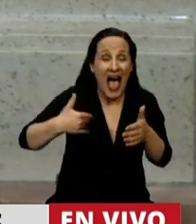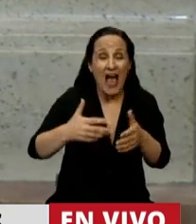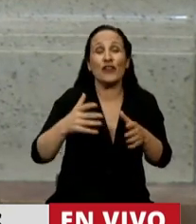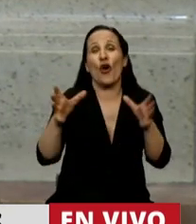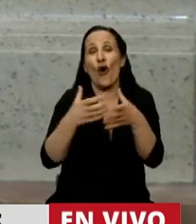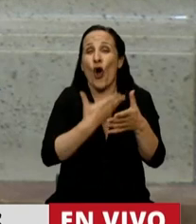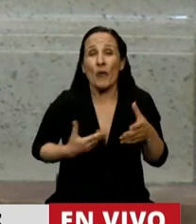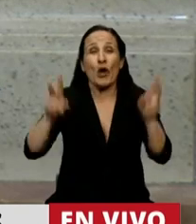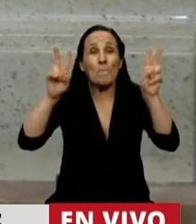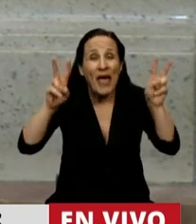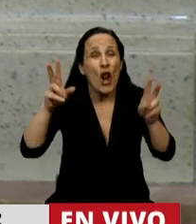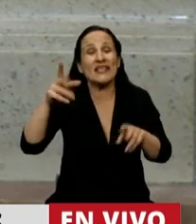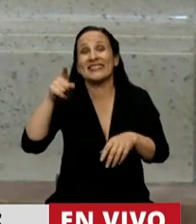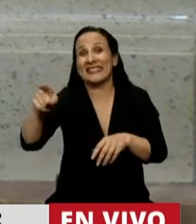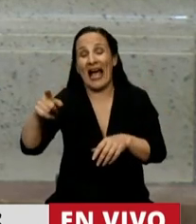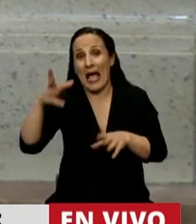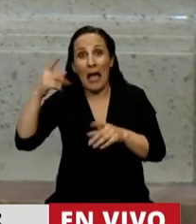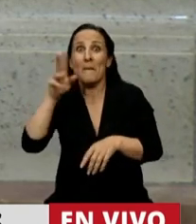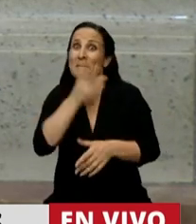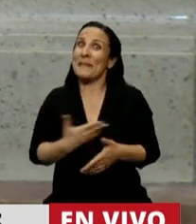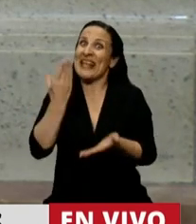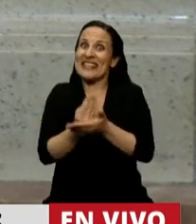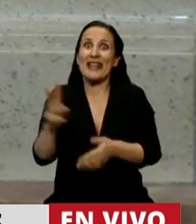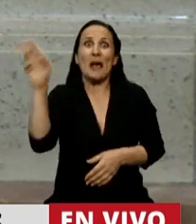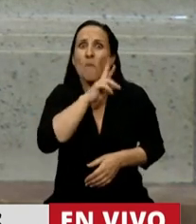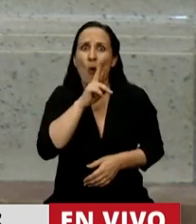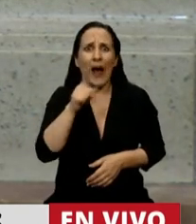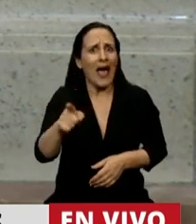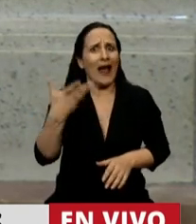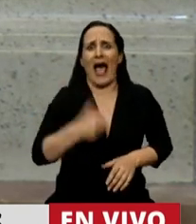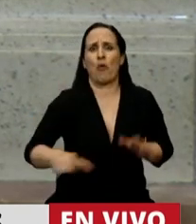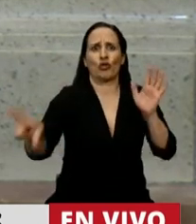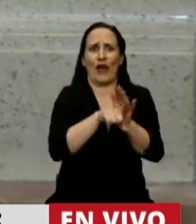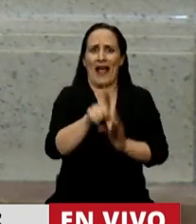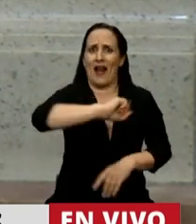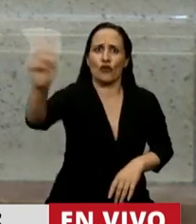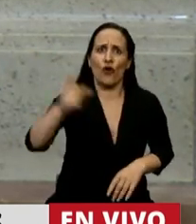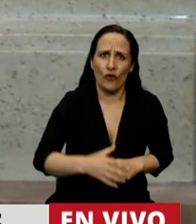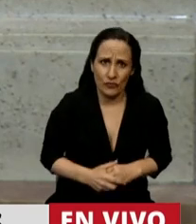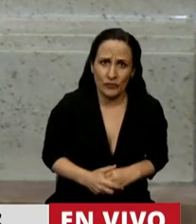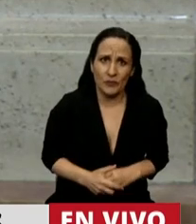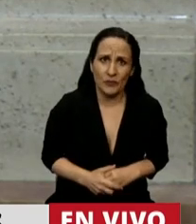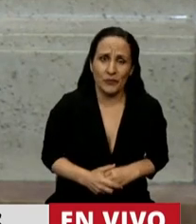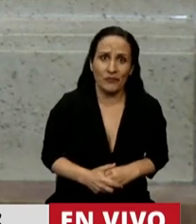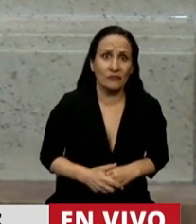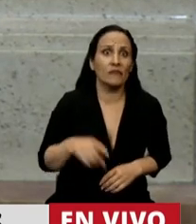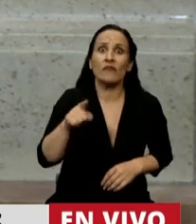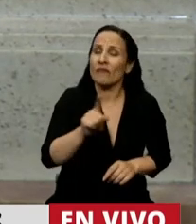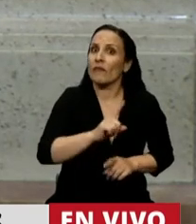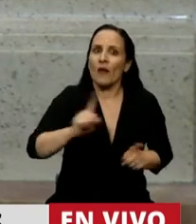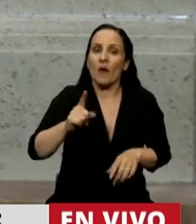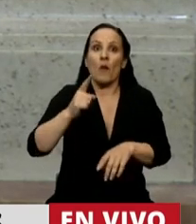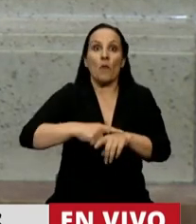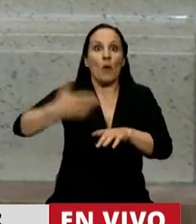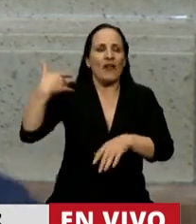y con una presidenta mujer no hubo aborto legal. Y tampoco lo hubo en los 4 años de